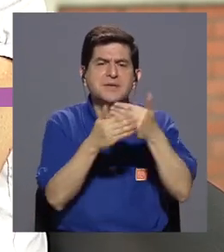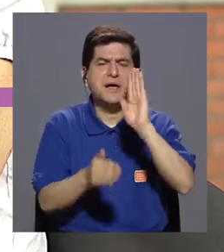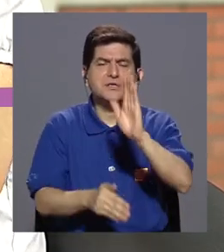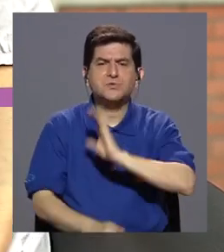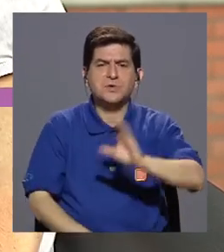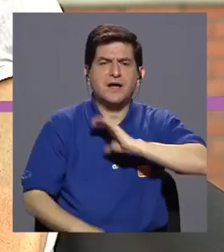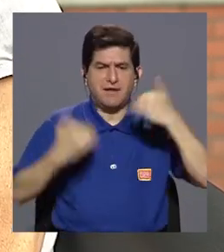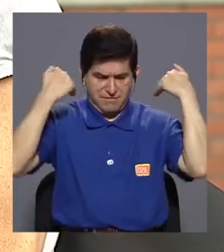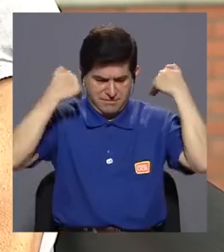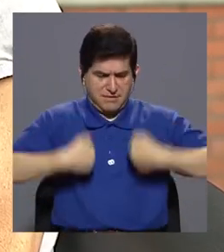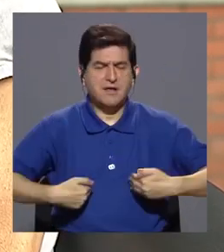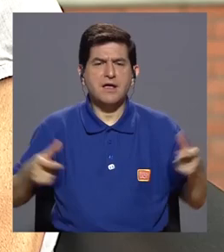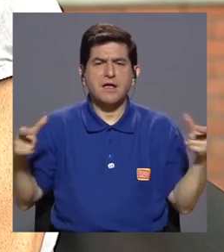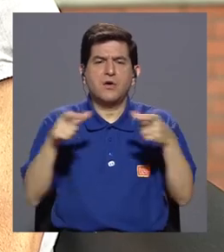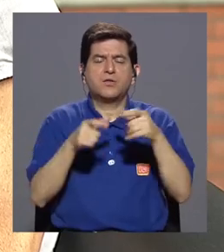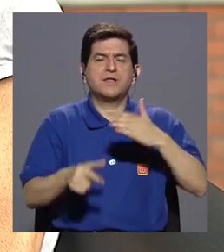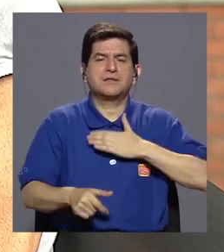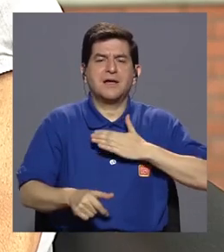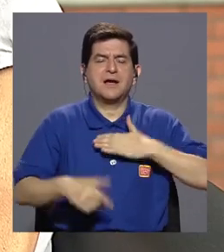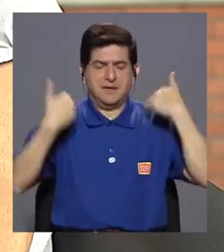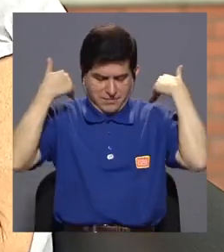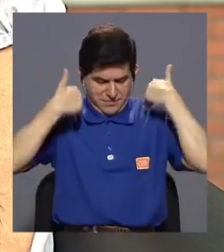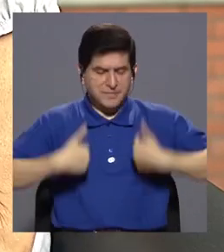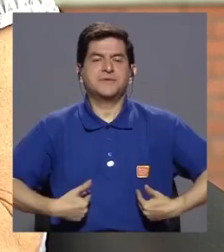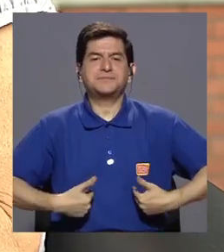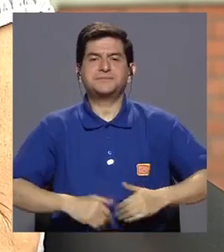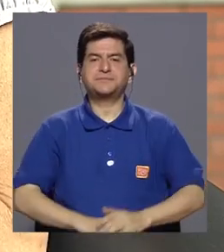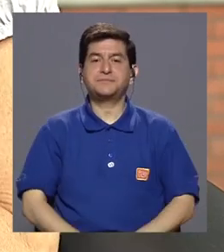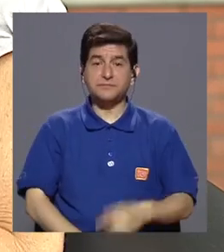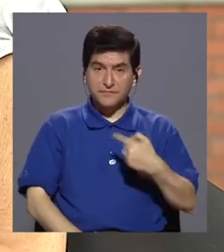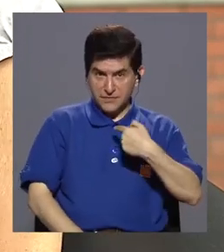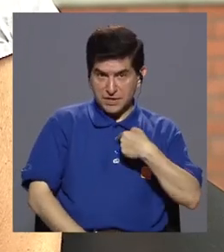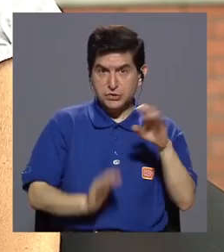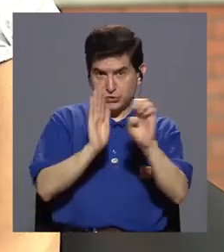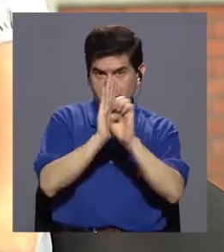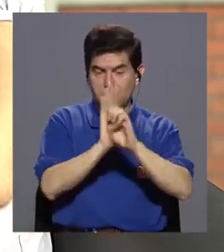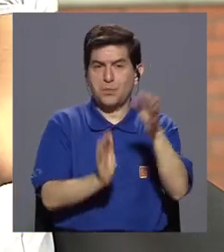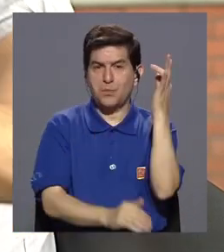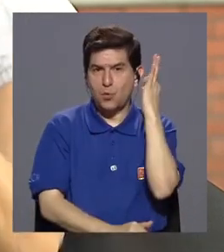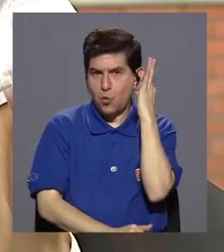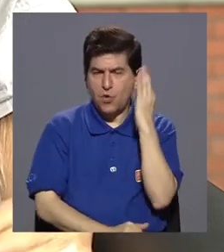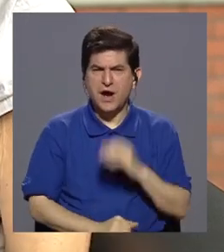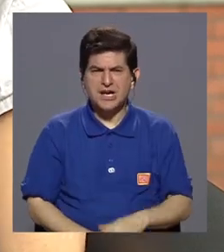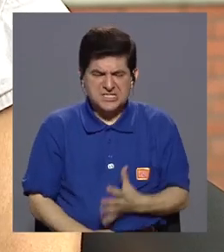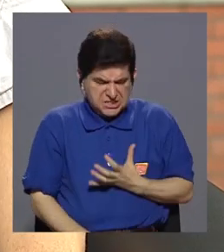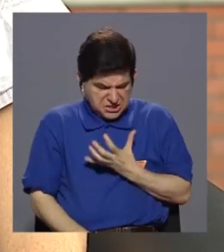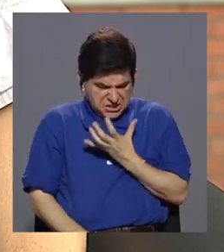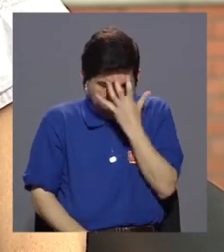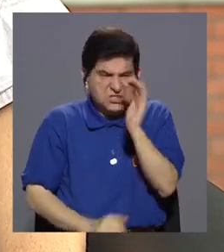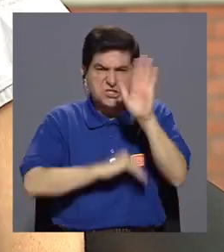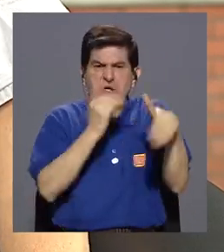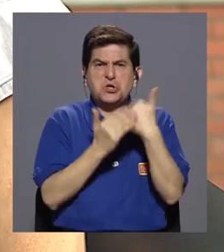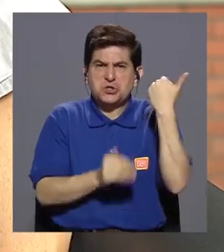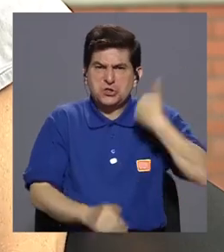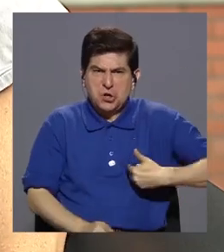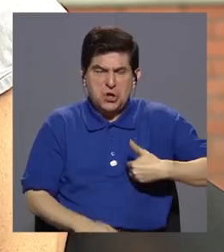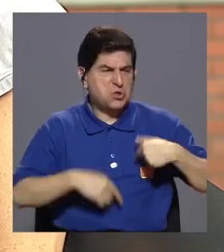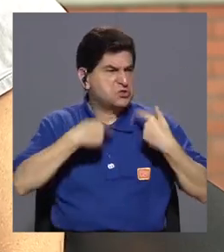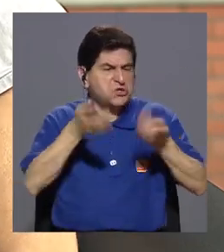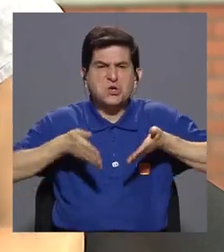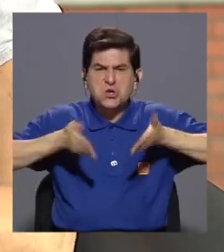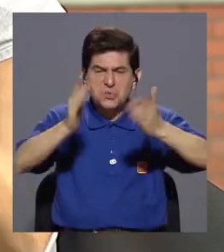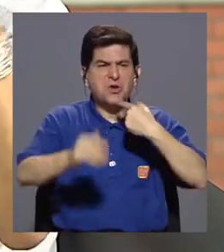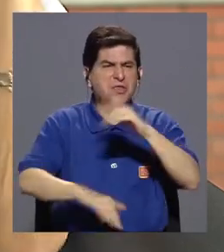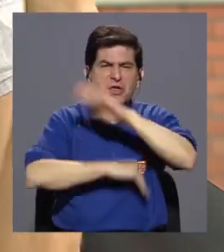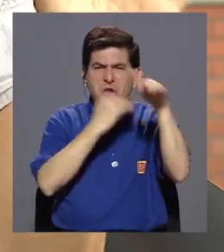humanidad y que conecta con mi humanidad. Y si yo soy, por ejemplo, una mujer que estoy muy enojada con todos los hombres y salgo a la